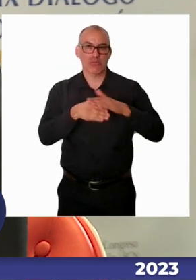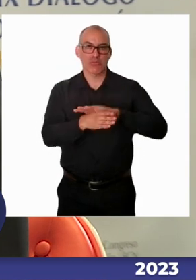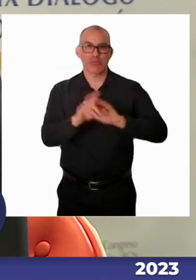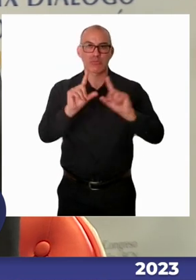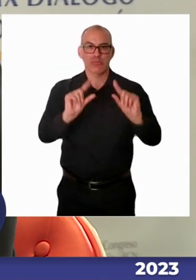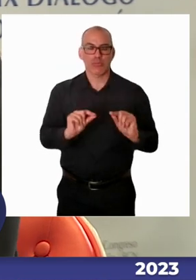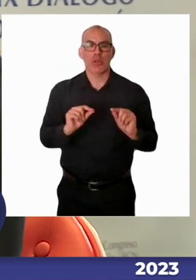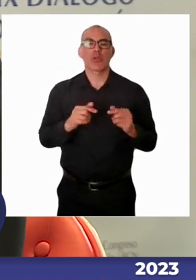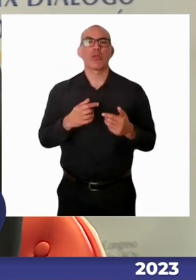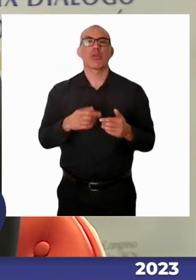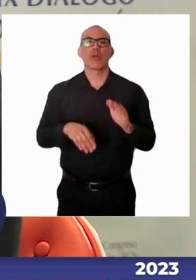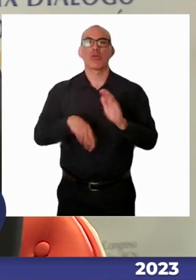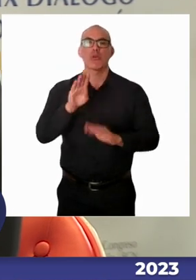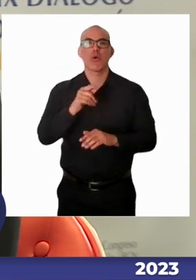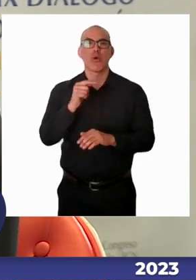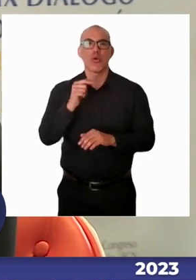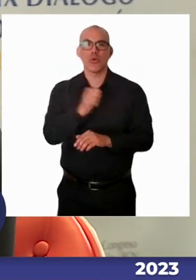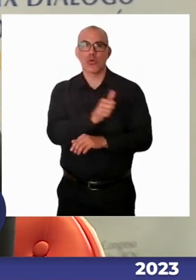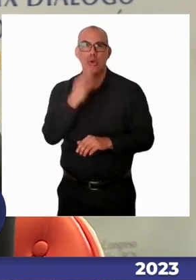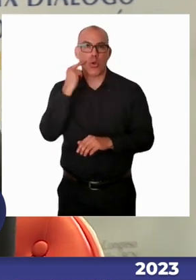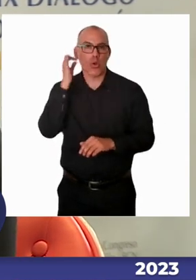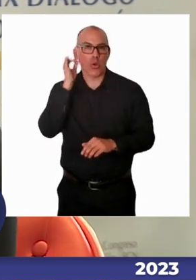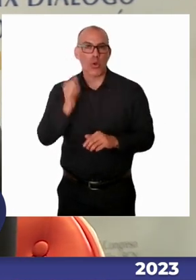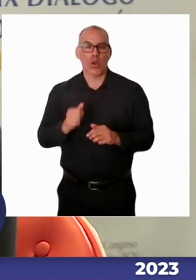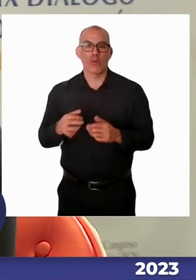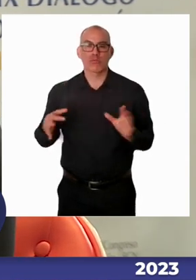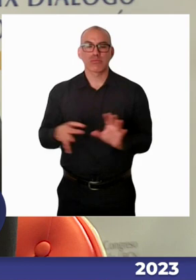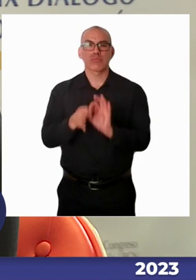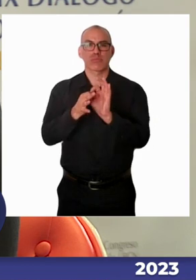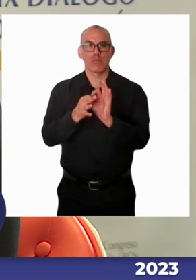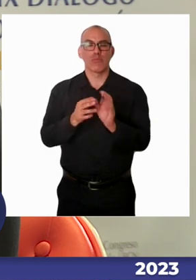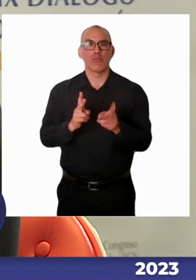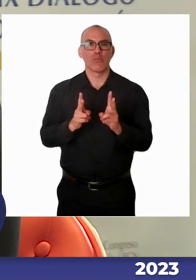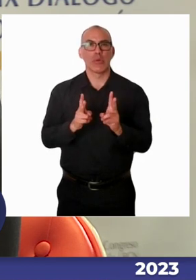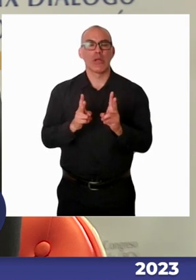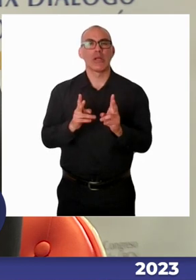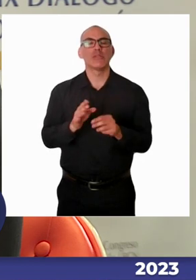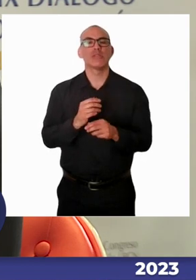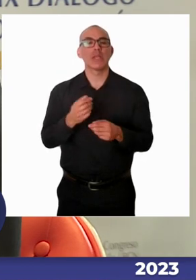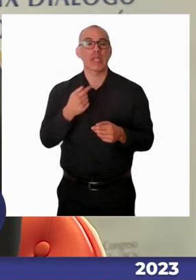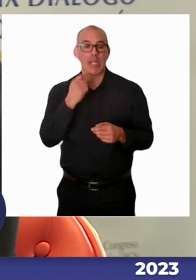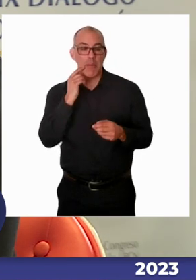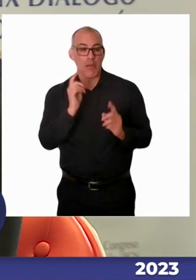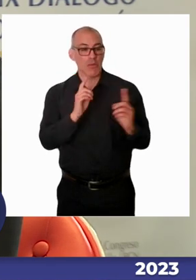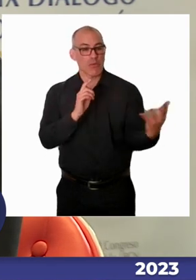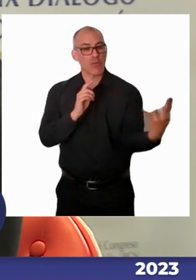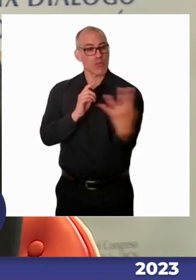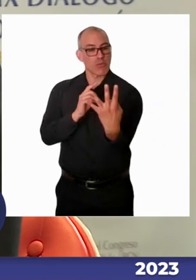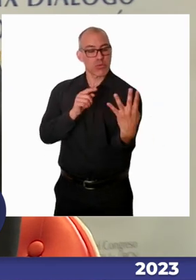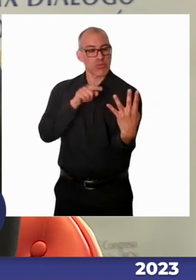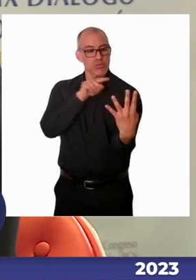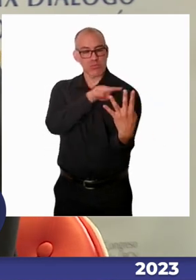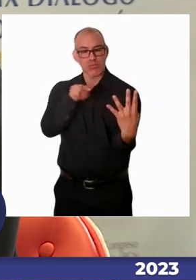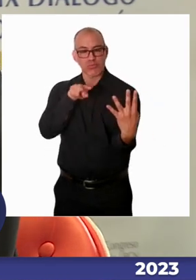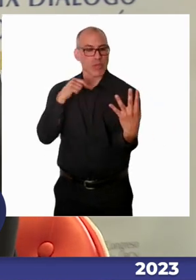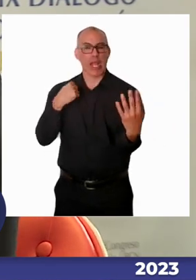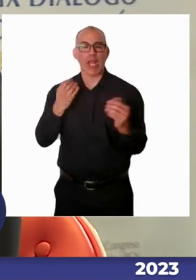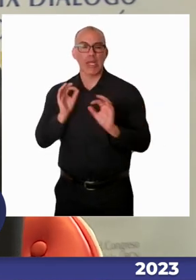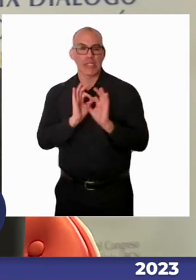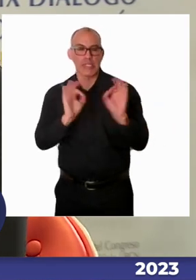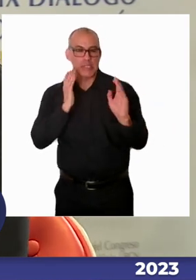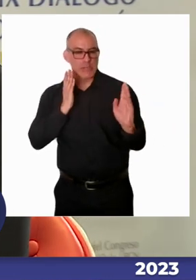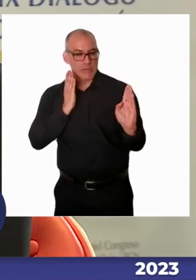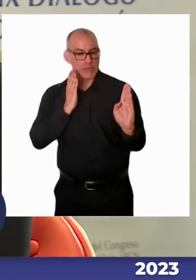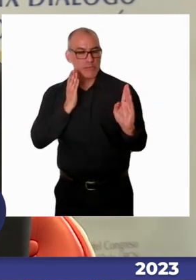norma, cuáles son los apoyos específicos que debiese tener el niño o la niña. Ahora, es súper importante identificar que este